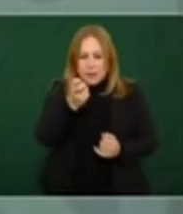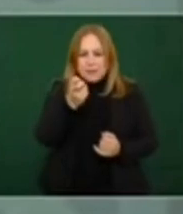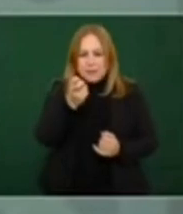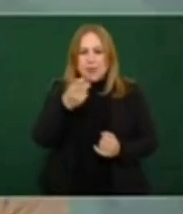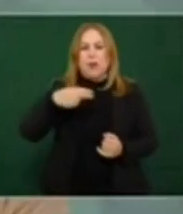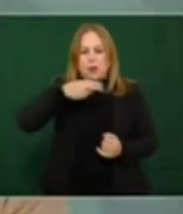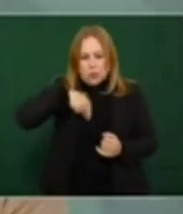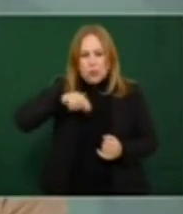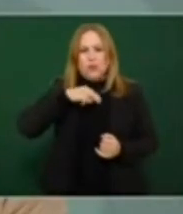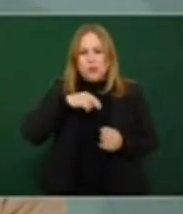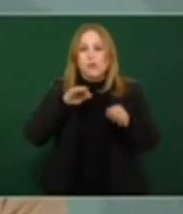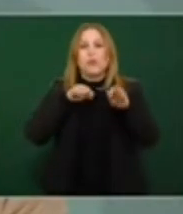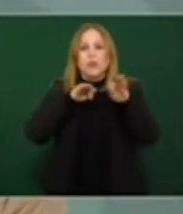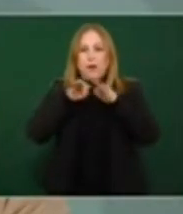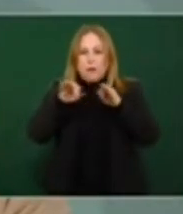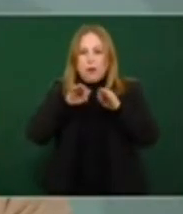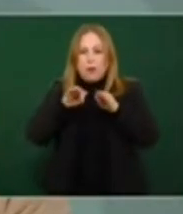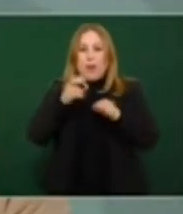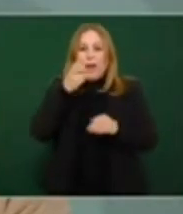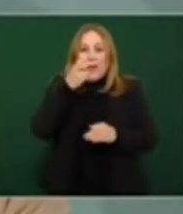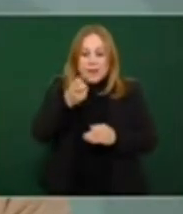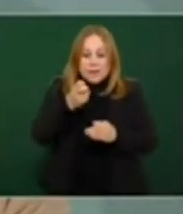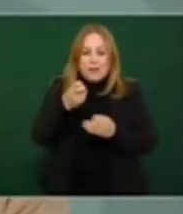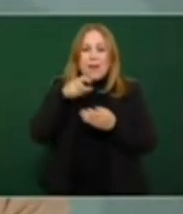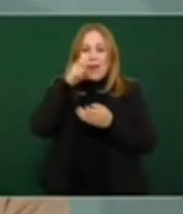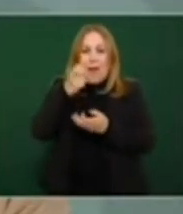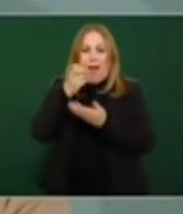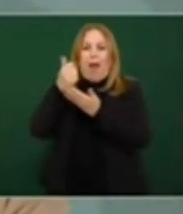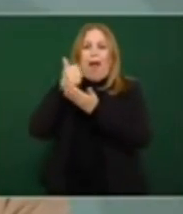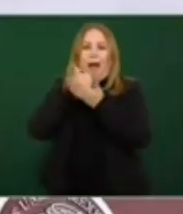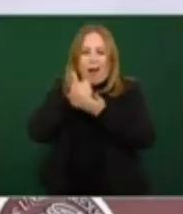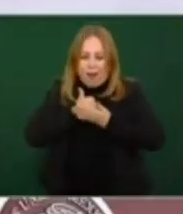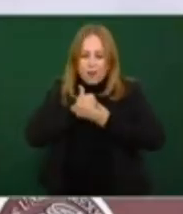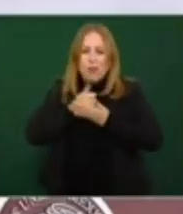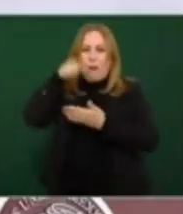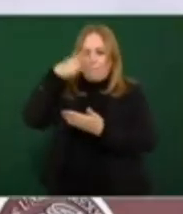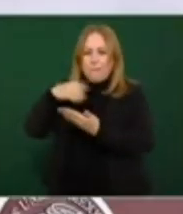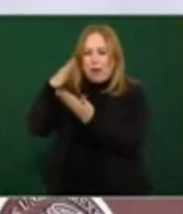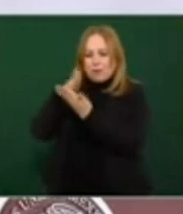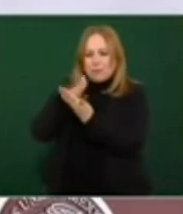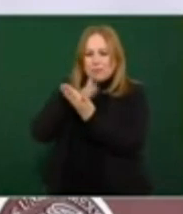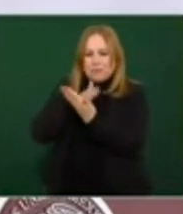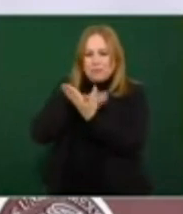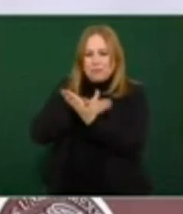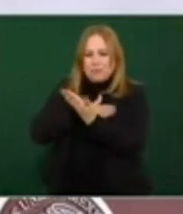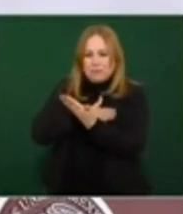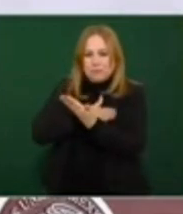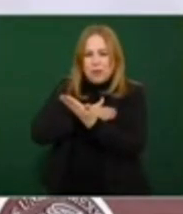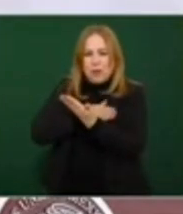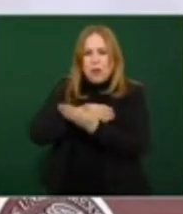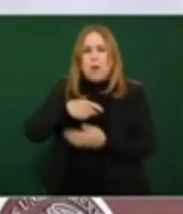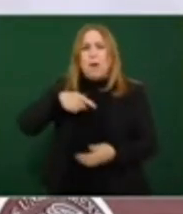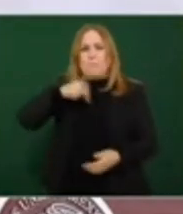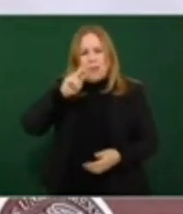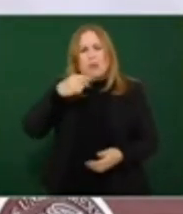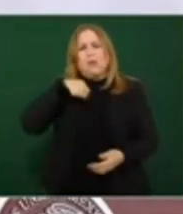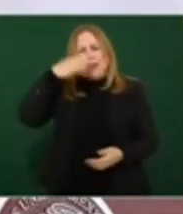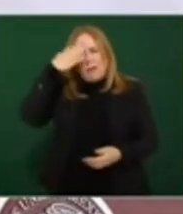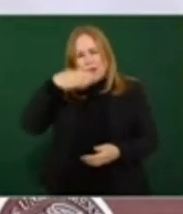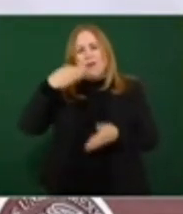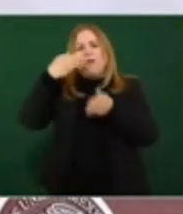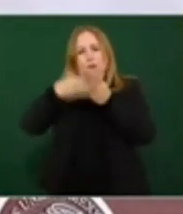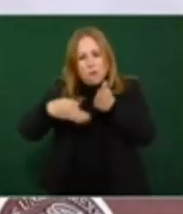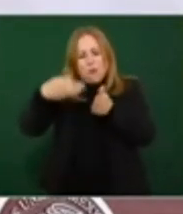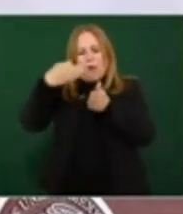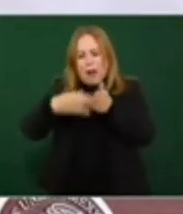nos ha traído que los índices delictivos vayan a la baja. Sabemos que todavía no es lo ideal y sabemos que